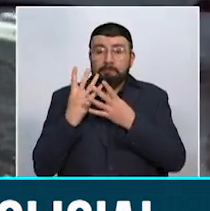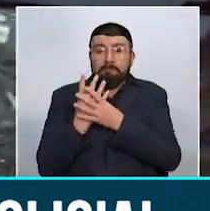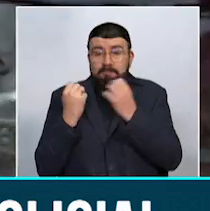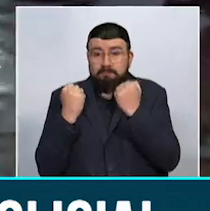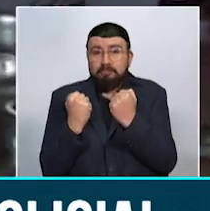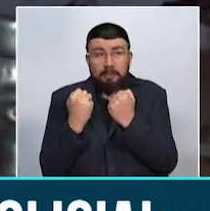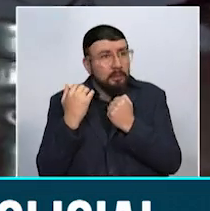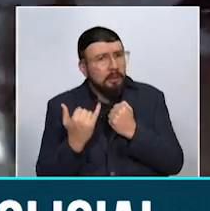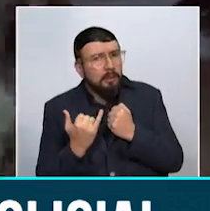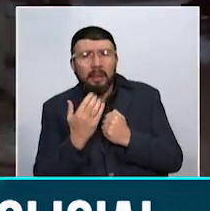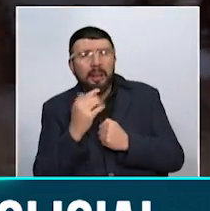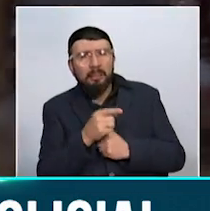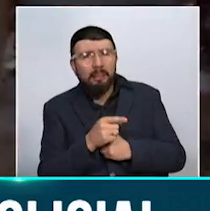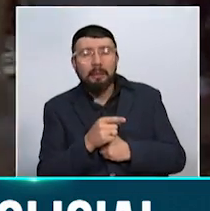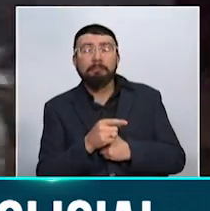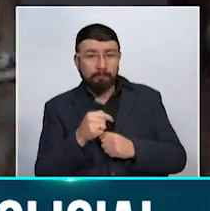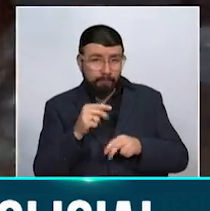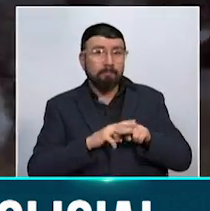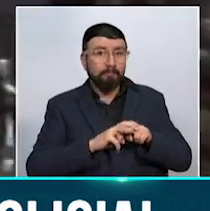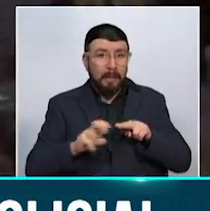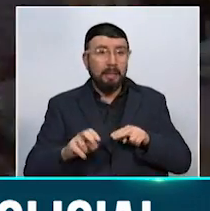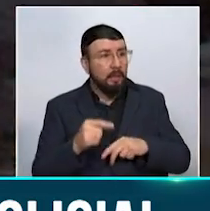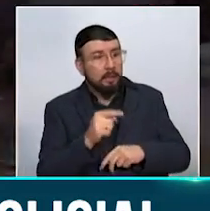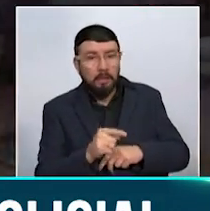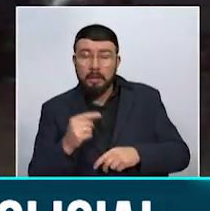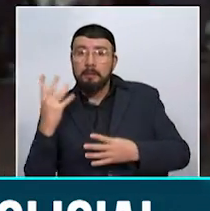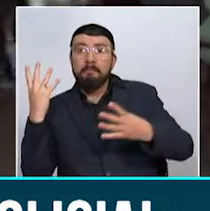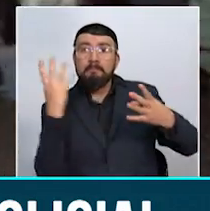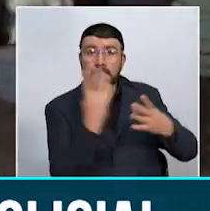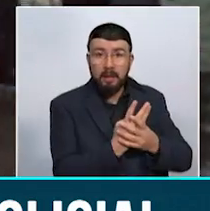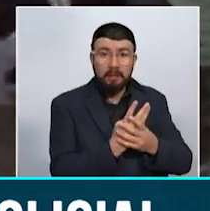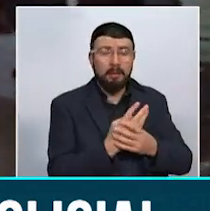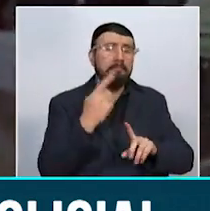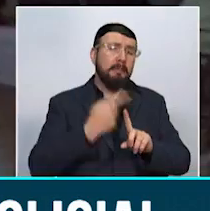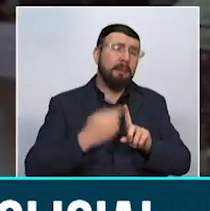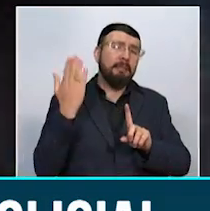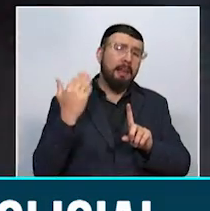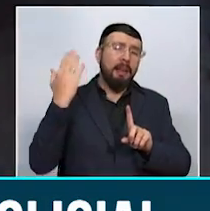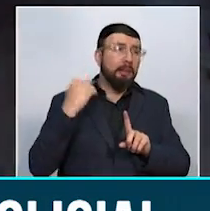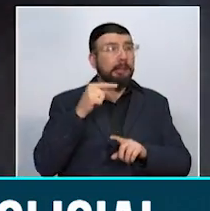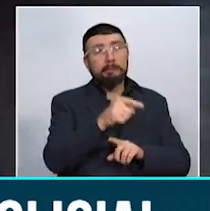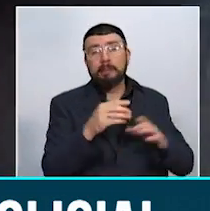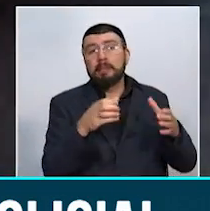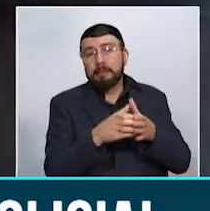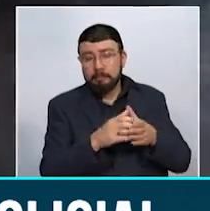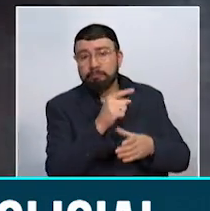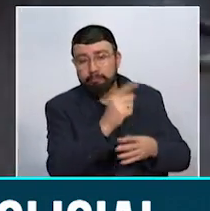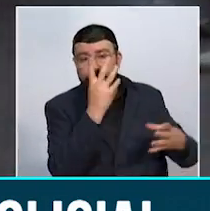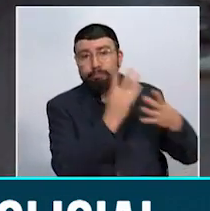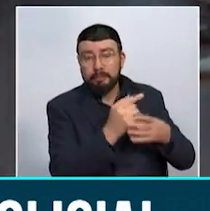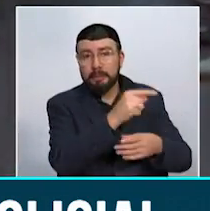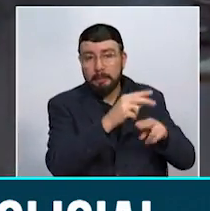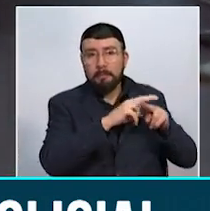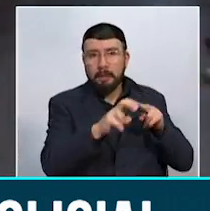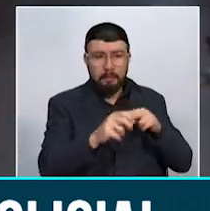esta dramática situación se evidencia en Manizales, donde los detenidos permanecen desde hace varios meses en los calabozos de la estación Manizales. Así lo relata